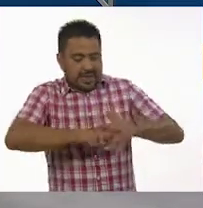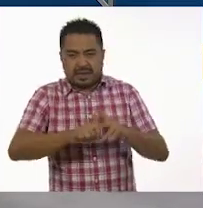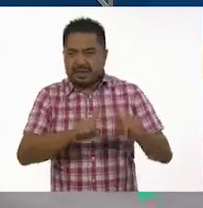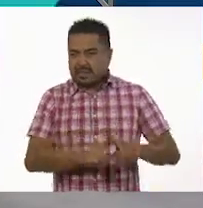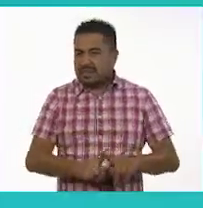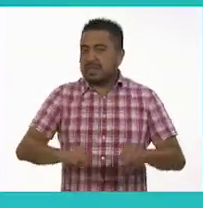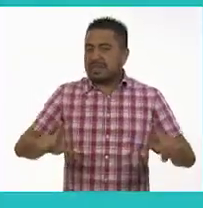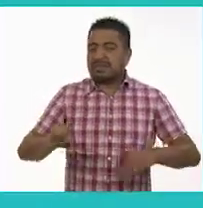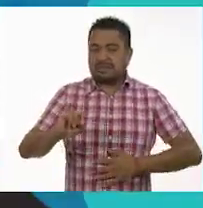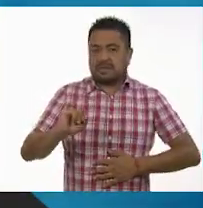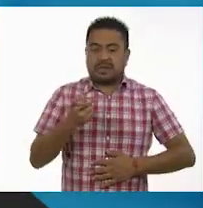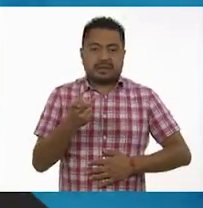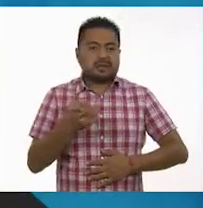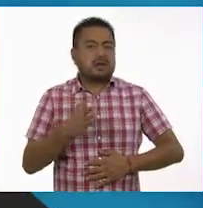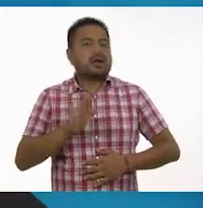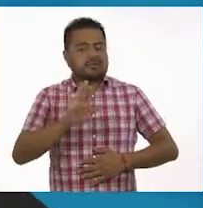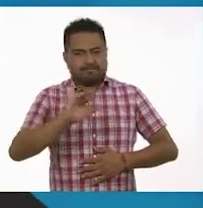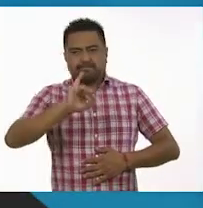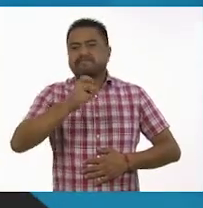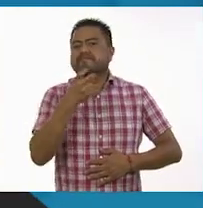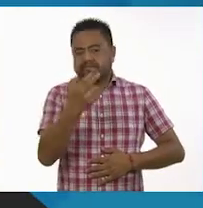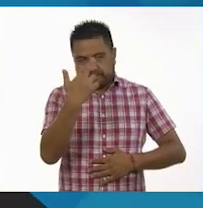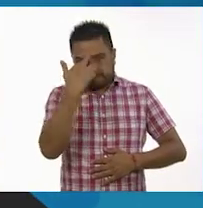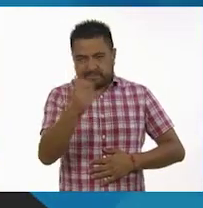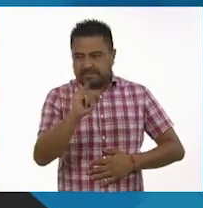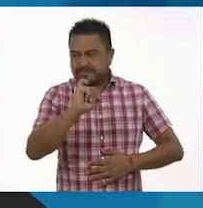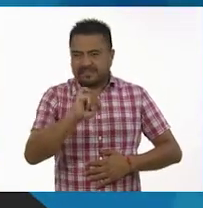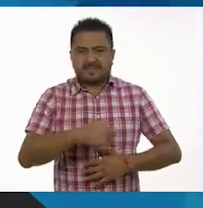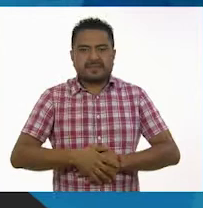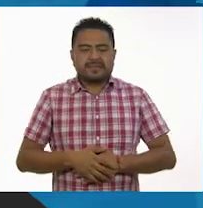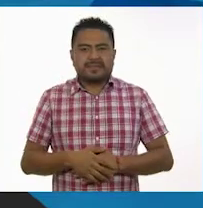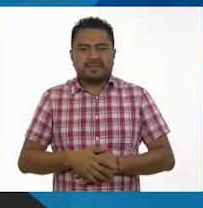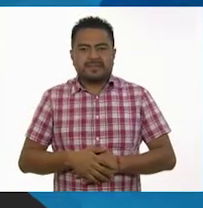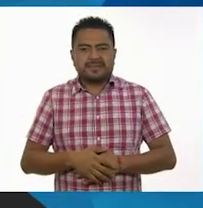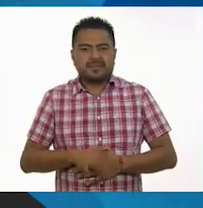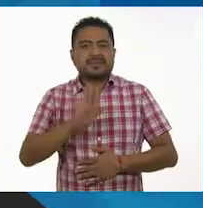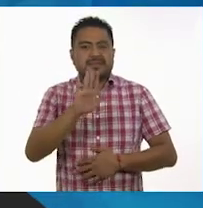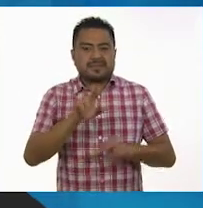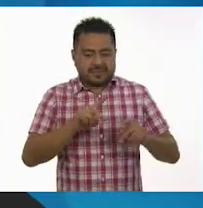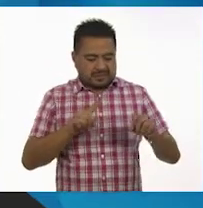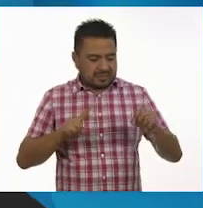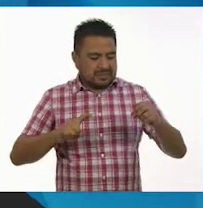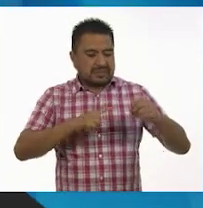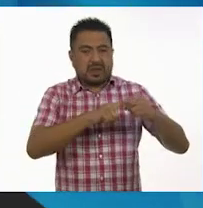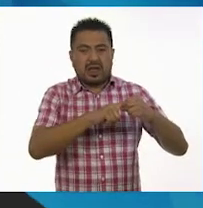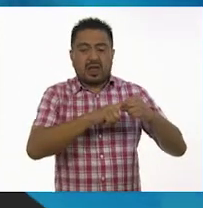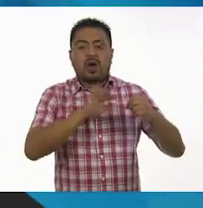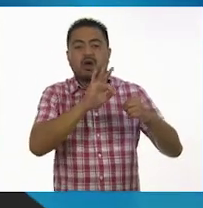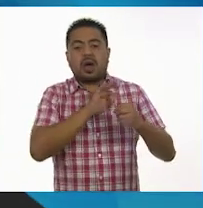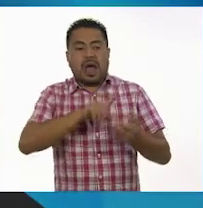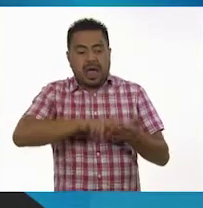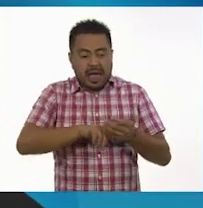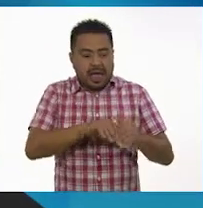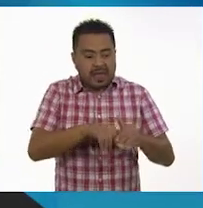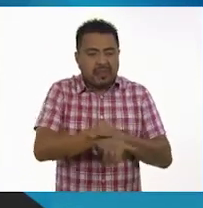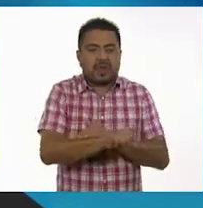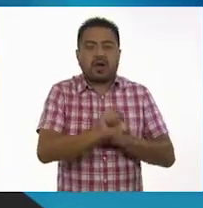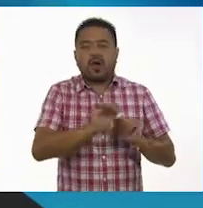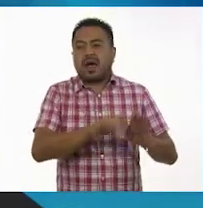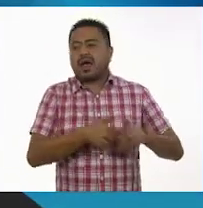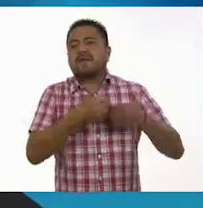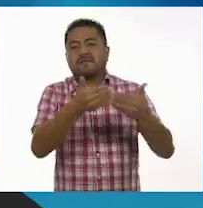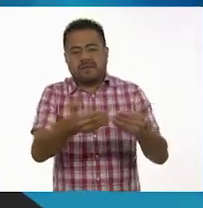las diferencias. Entonces, ¿estás en lo correcto? La fecundación puede ser interna o